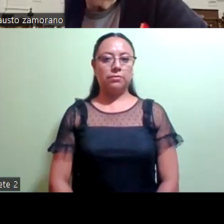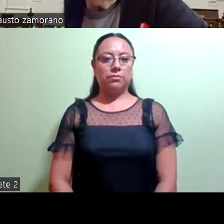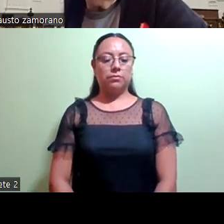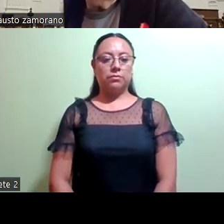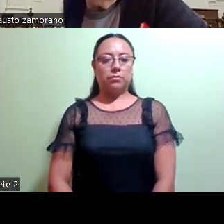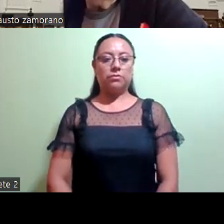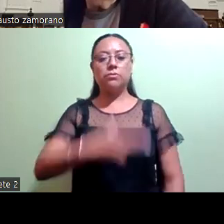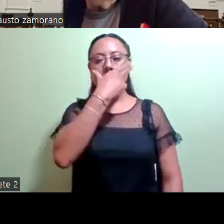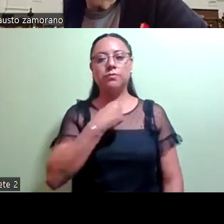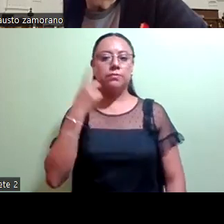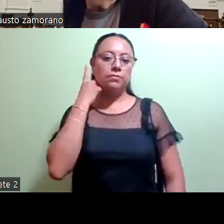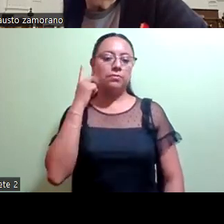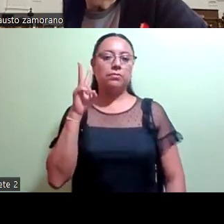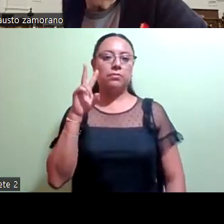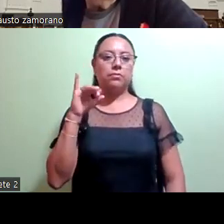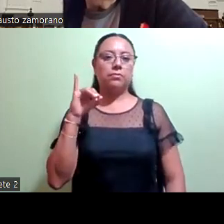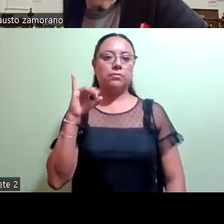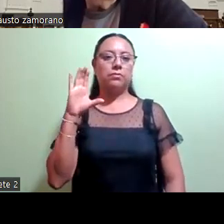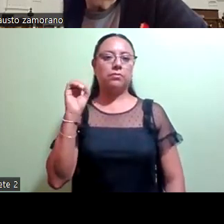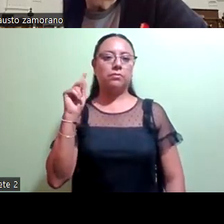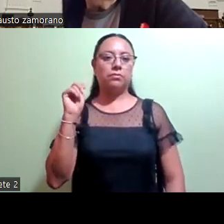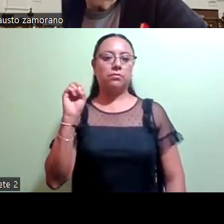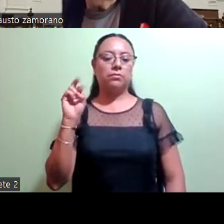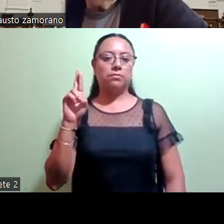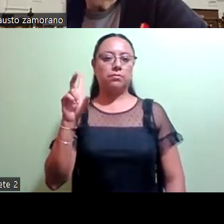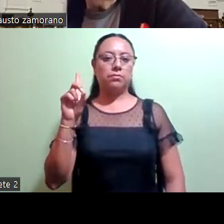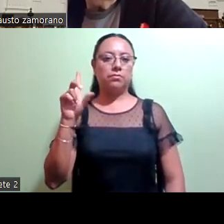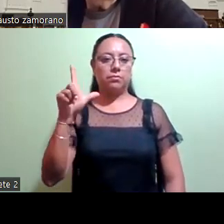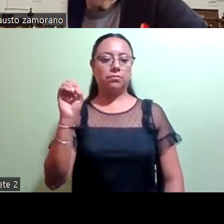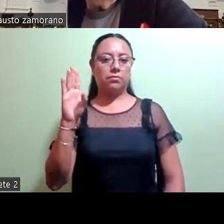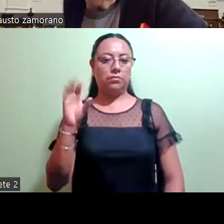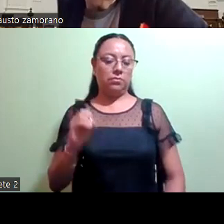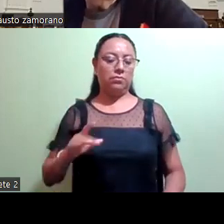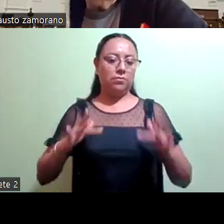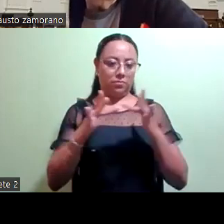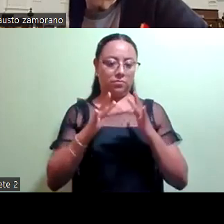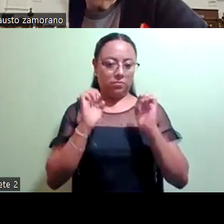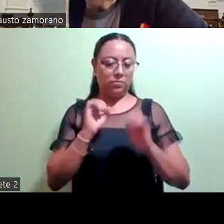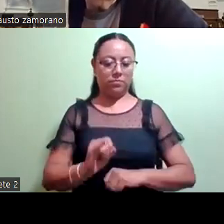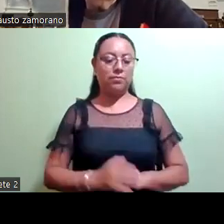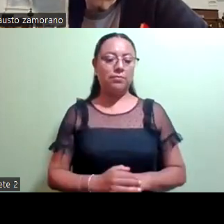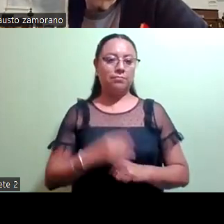Víctor Hugo Lobo, presente. Tenía problemas en mi audio. Por favor. Muchas gracias, diputado.